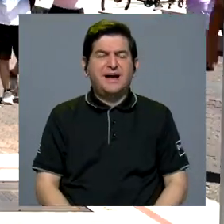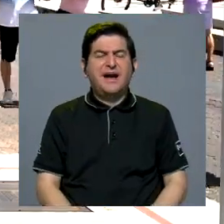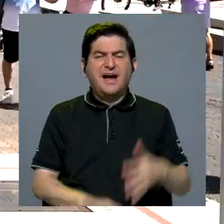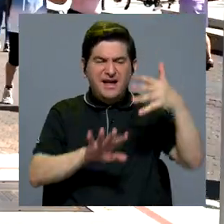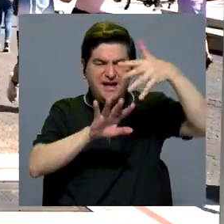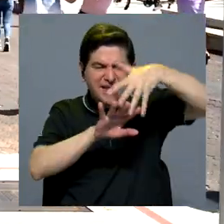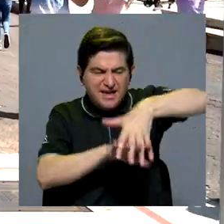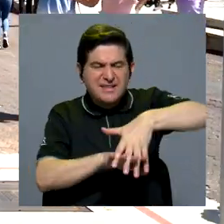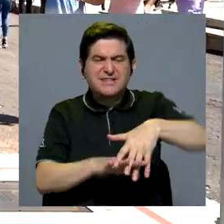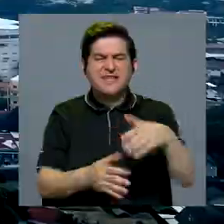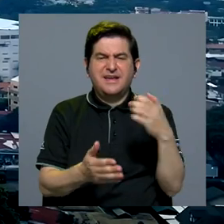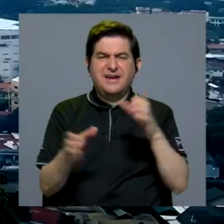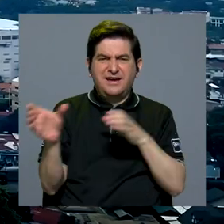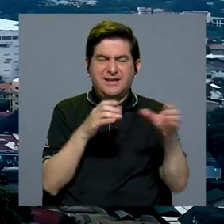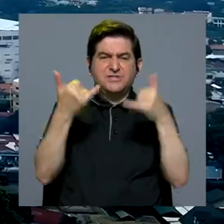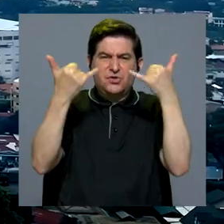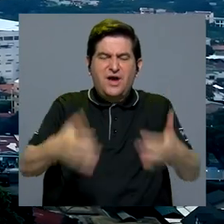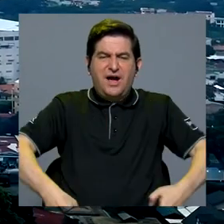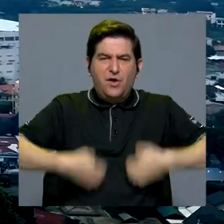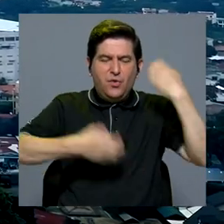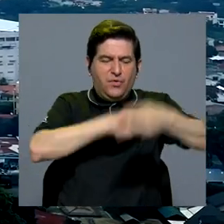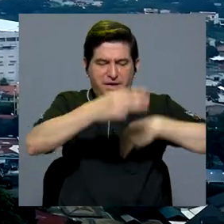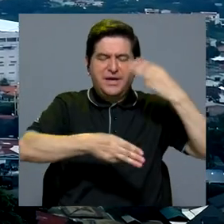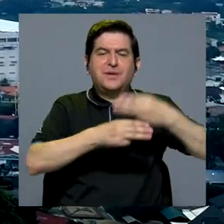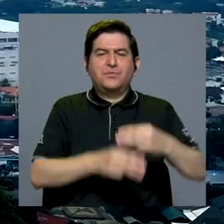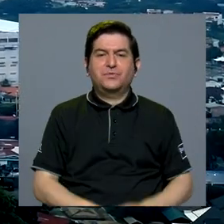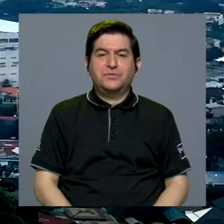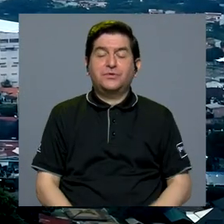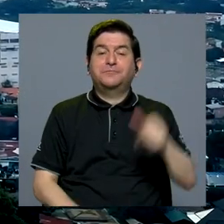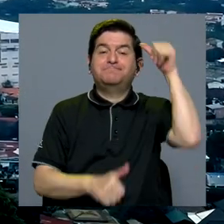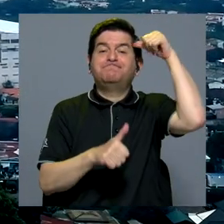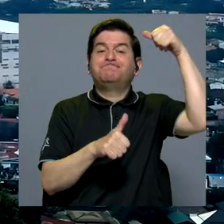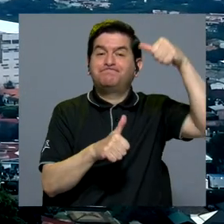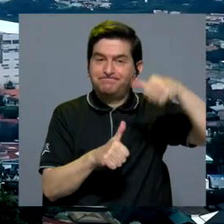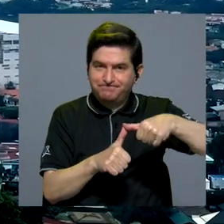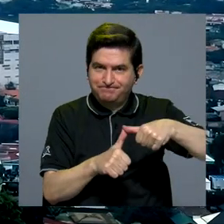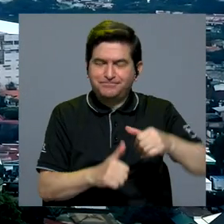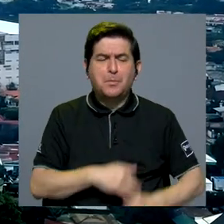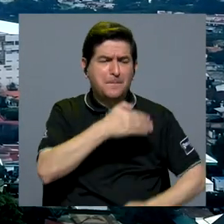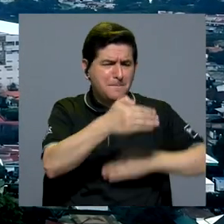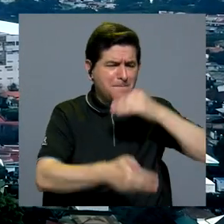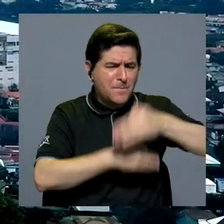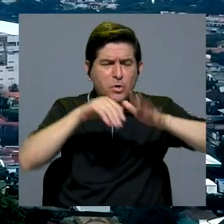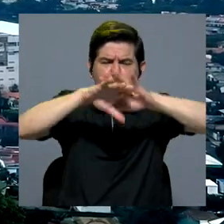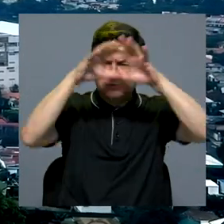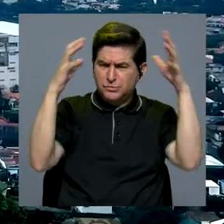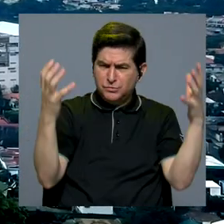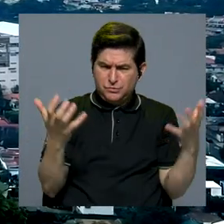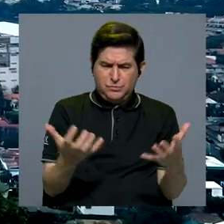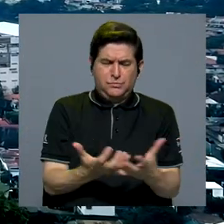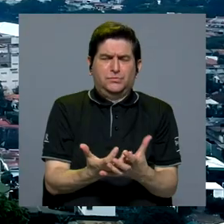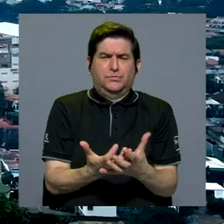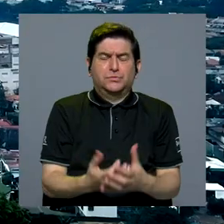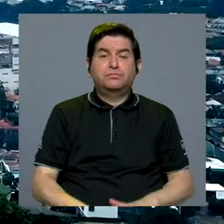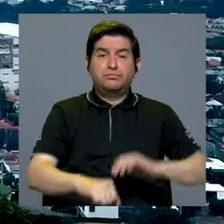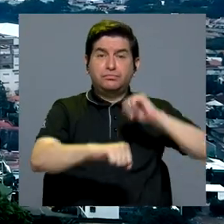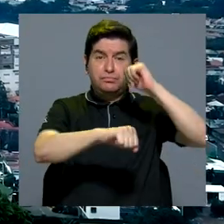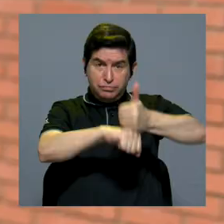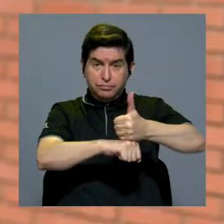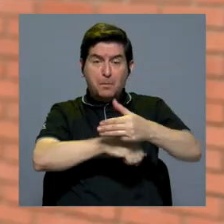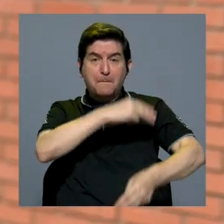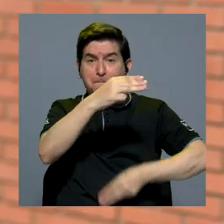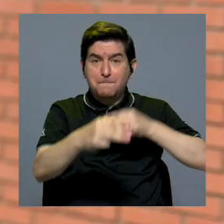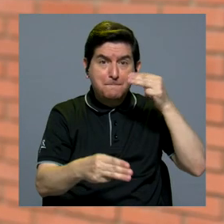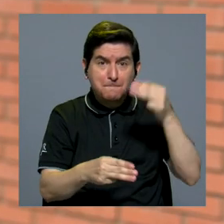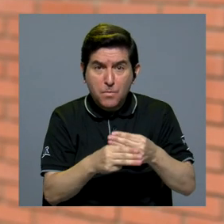comercial que existe actualmente en el mundo. Hay que tener en cuenta que el proceso de globalización ha creado un